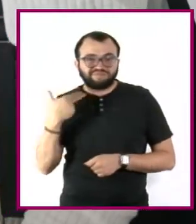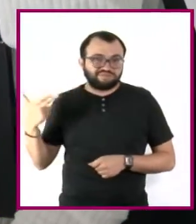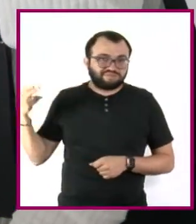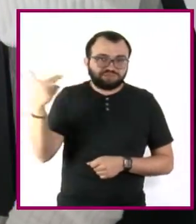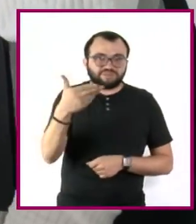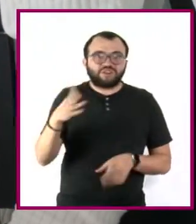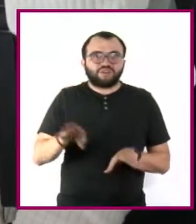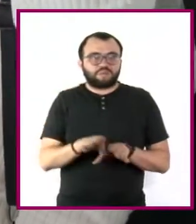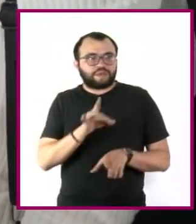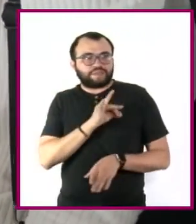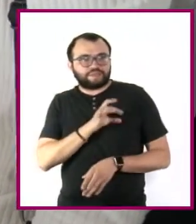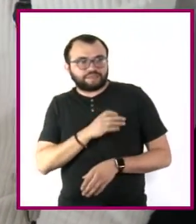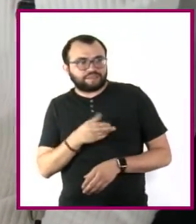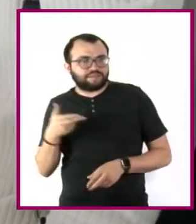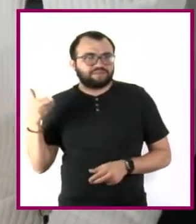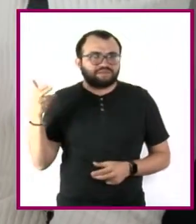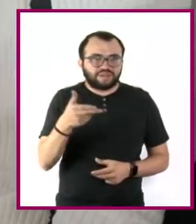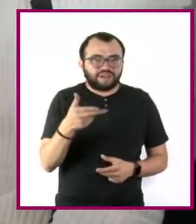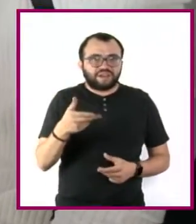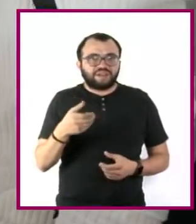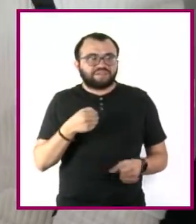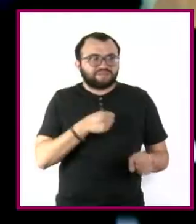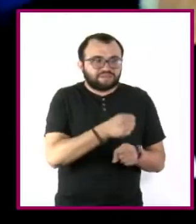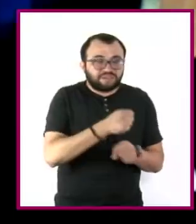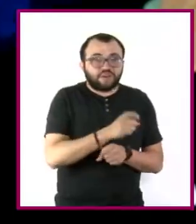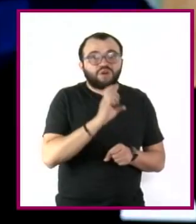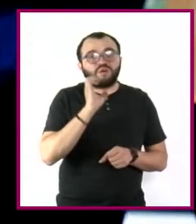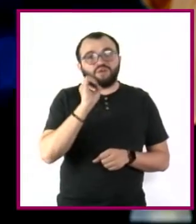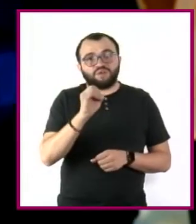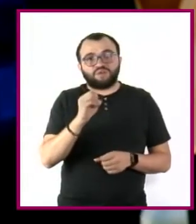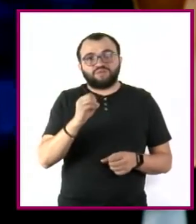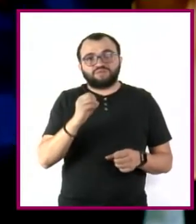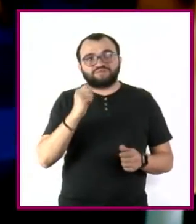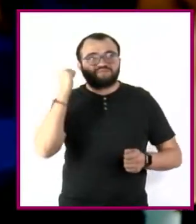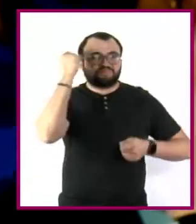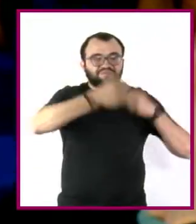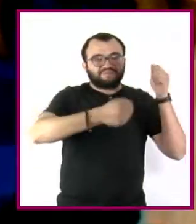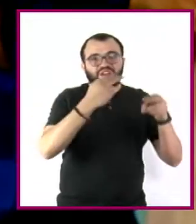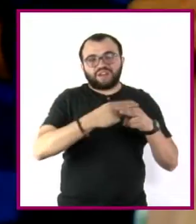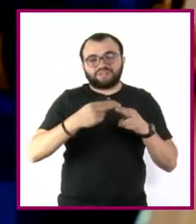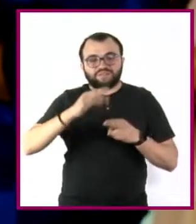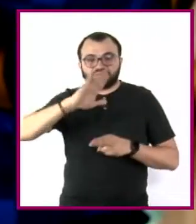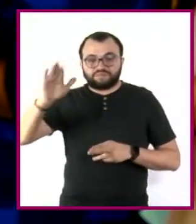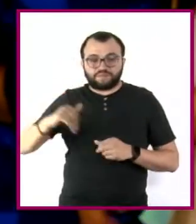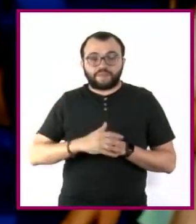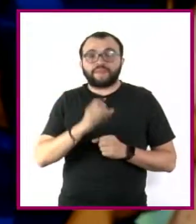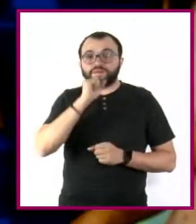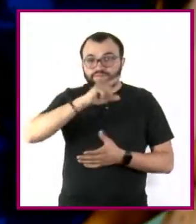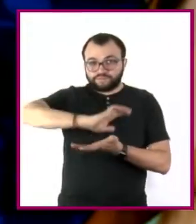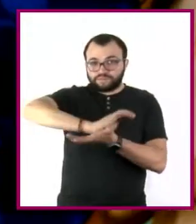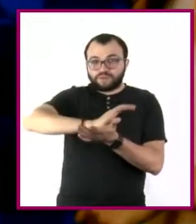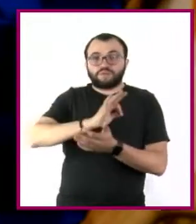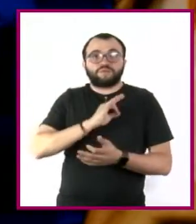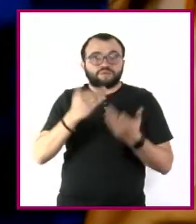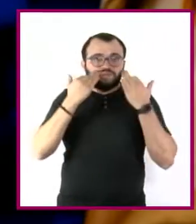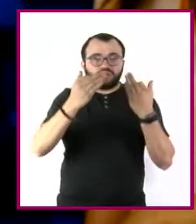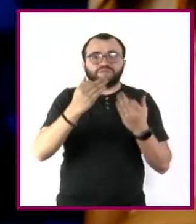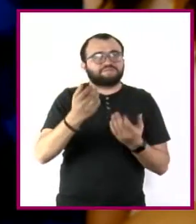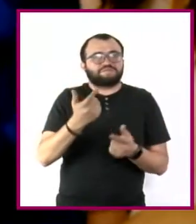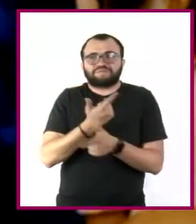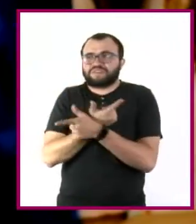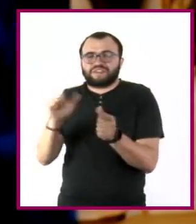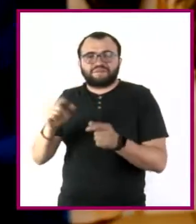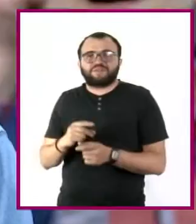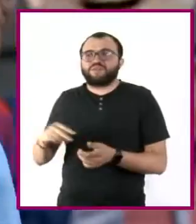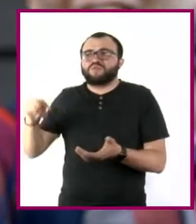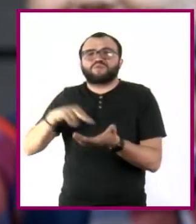intimidación, asalto, acoso o linchamiento. La discriminación de igual manera puede presentarse en cualquier lugar. Un supermercado,